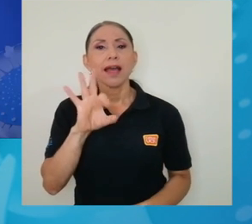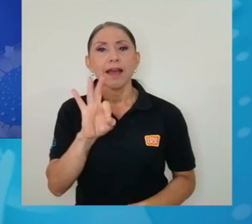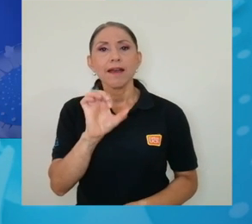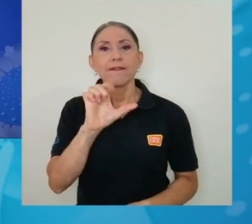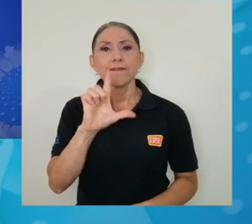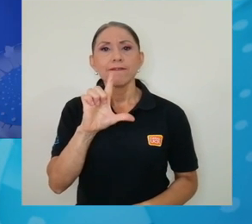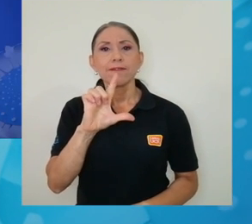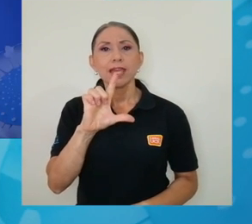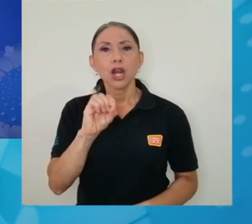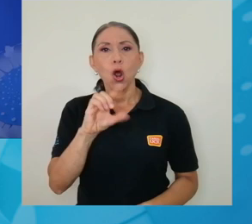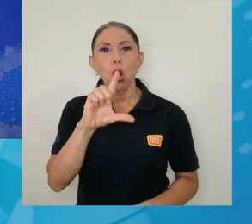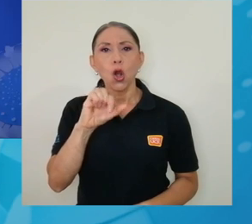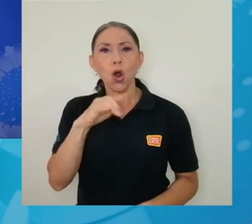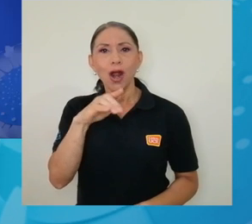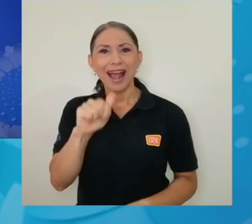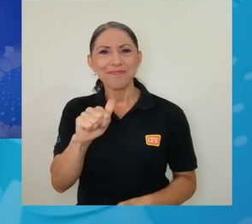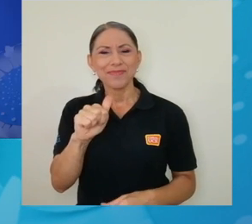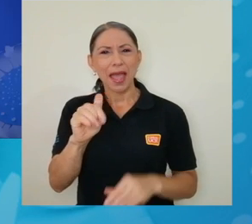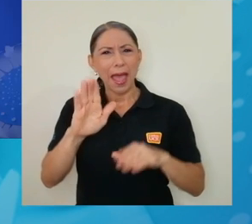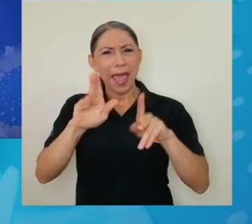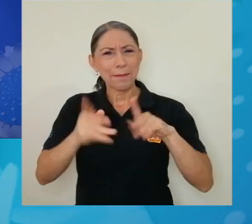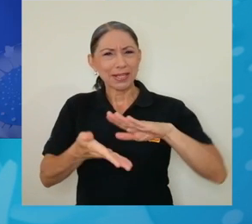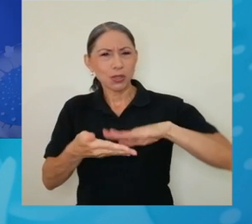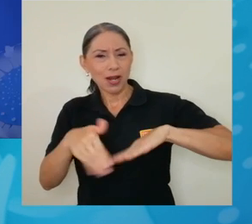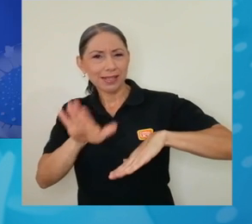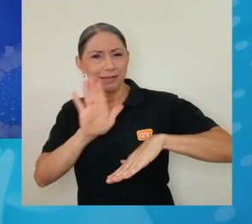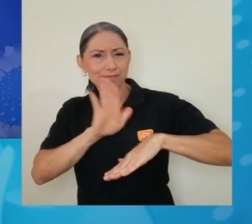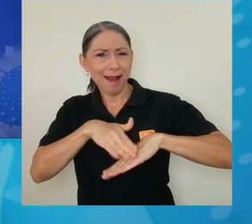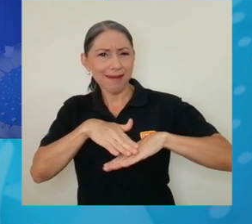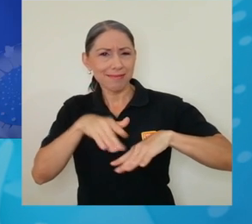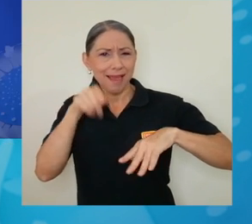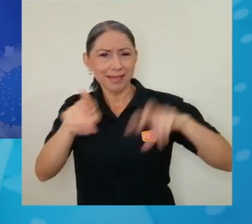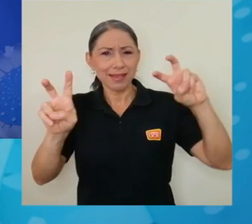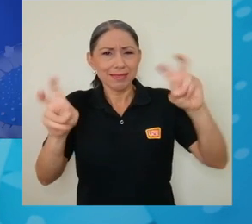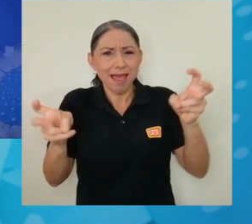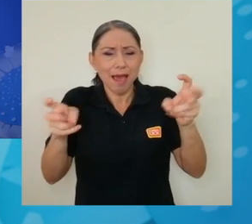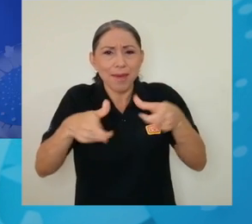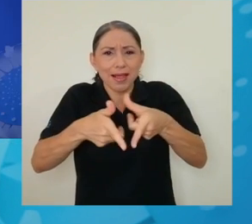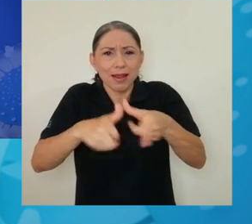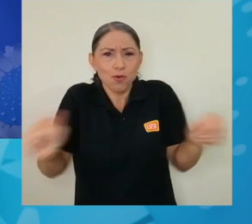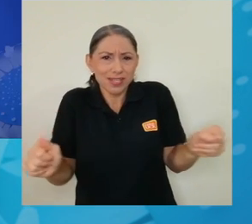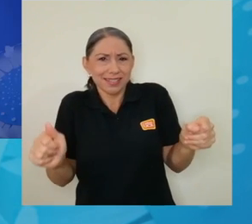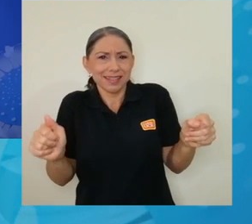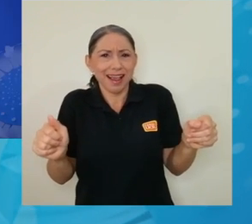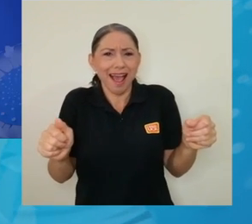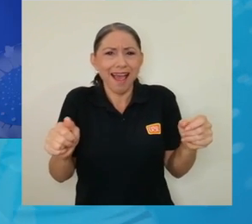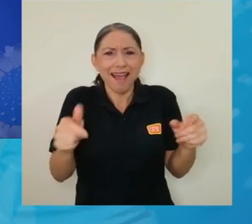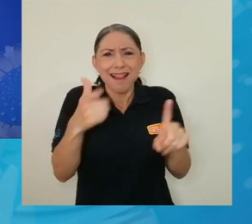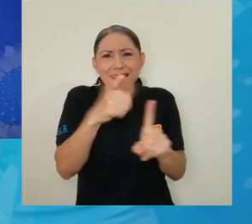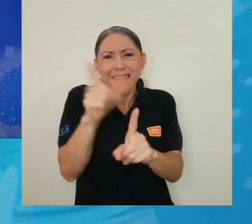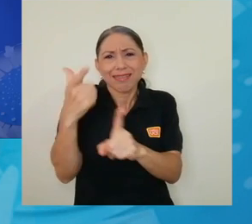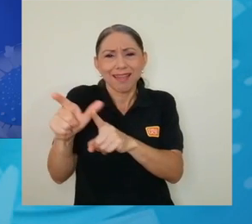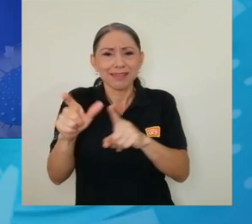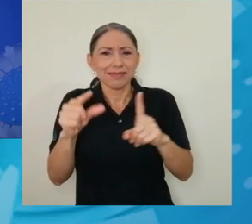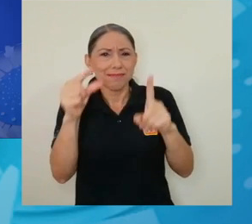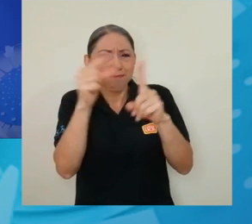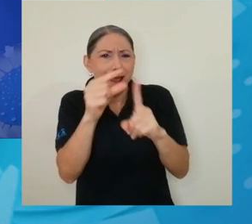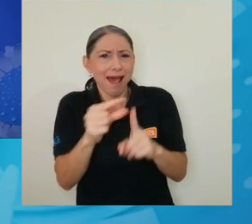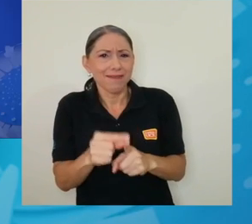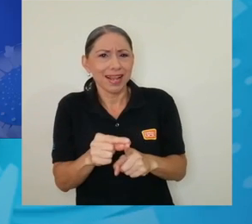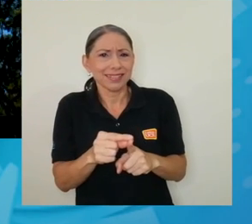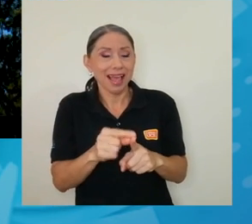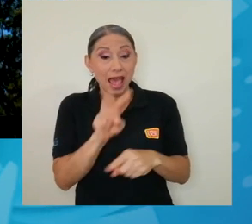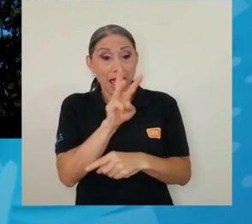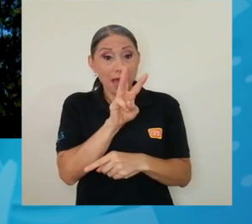vos como filóloga, como experta en el mundo este de la lingüística, lingüística, de las letras, de las palabras. ¿Cómo nace